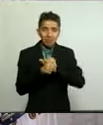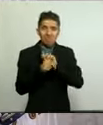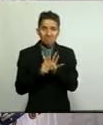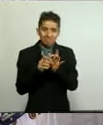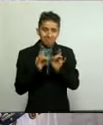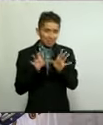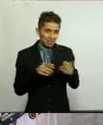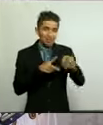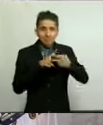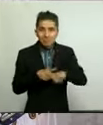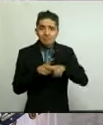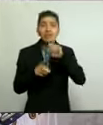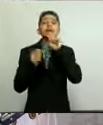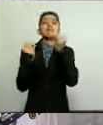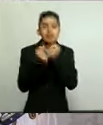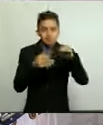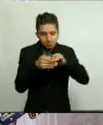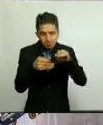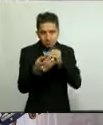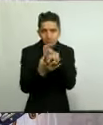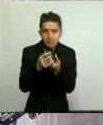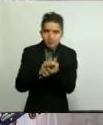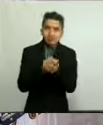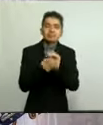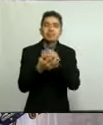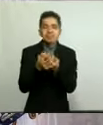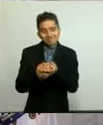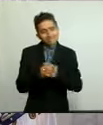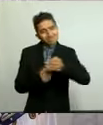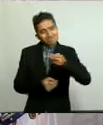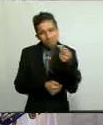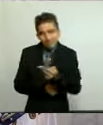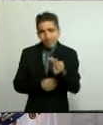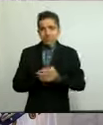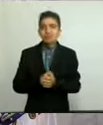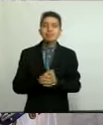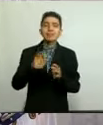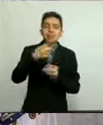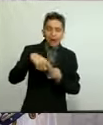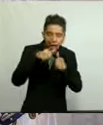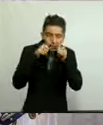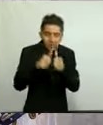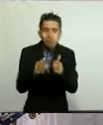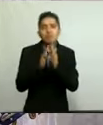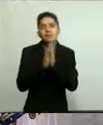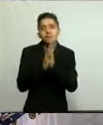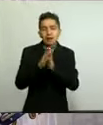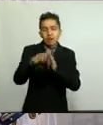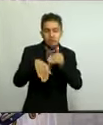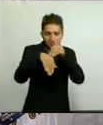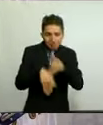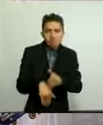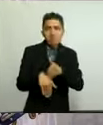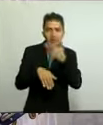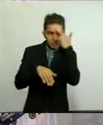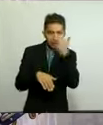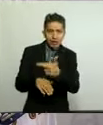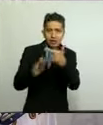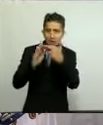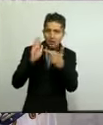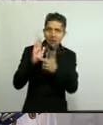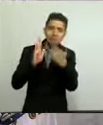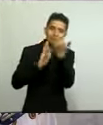lo mismo que lavarse las manos continuamente. Sigamos atentos, respetando las reglas, pero sobre todo